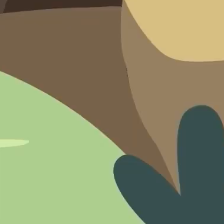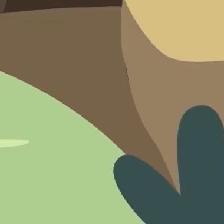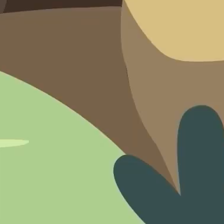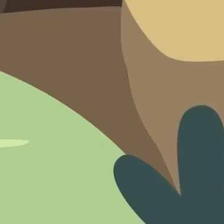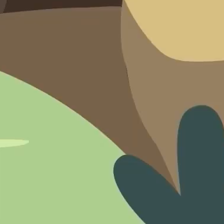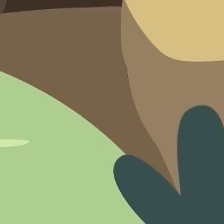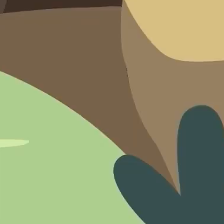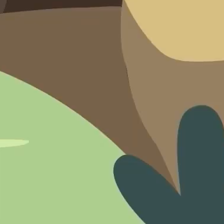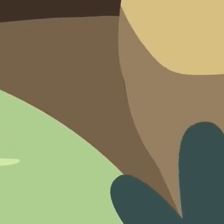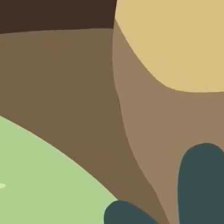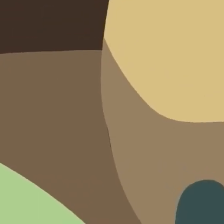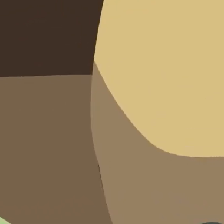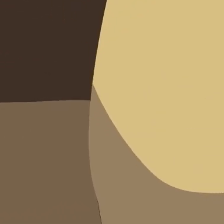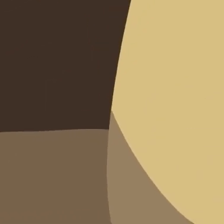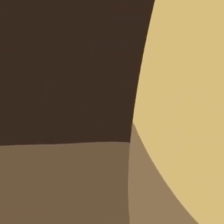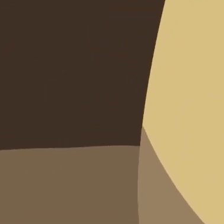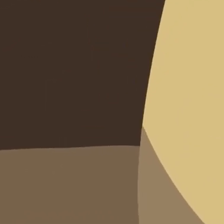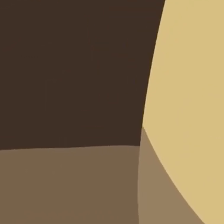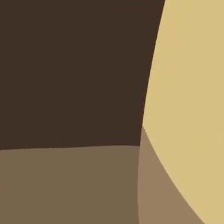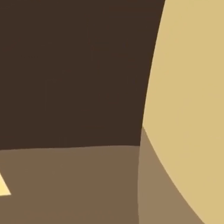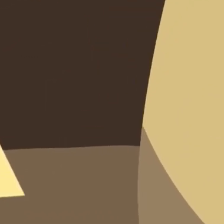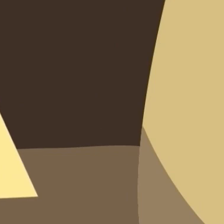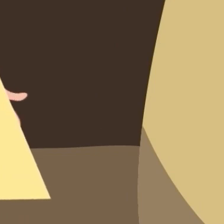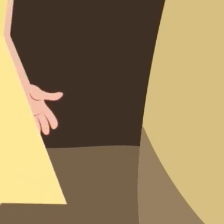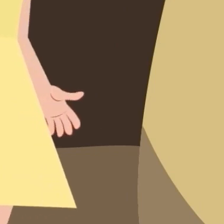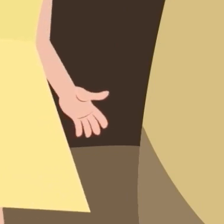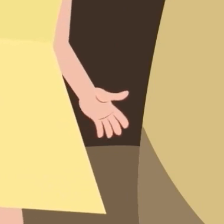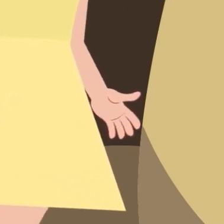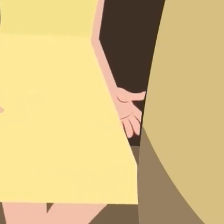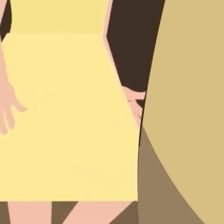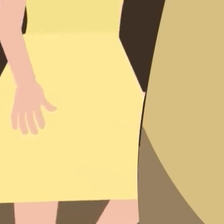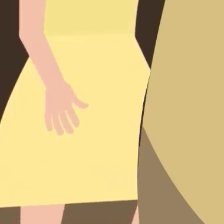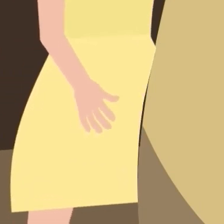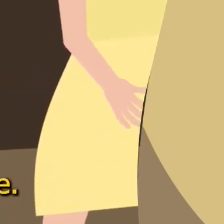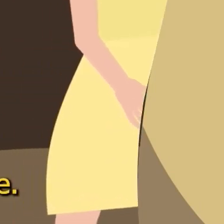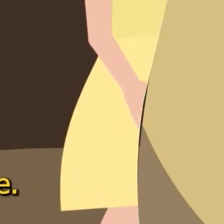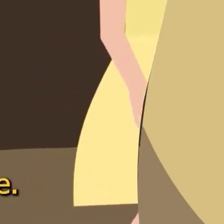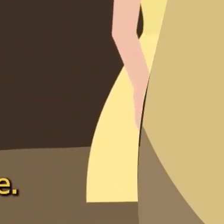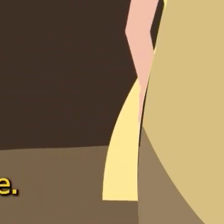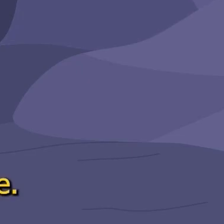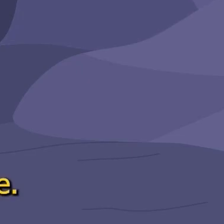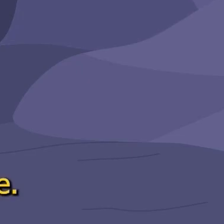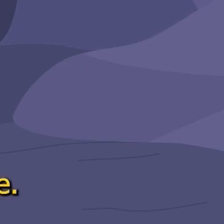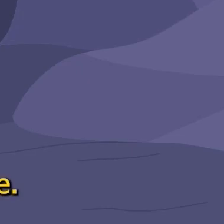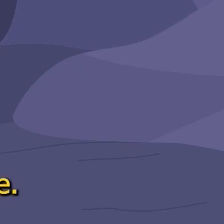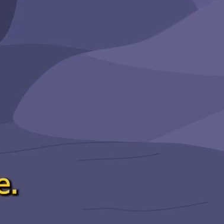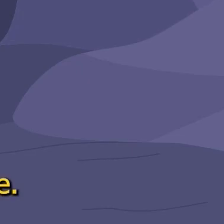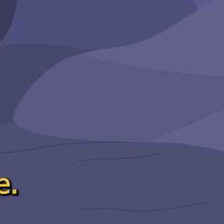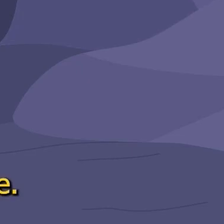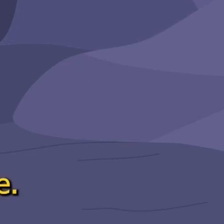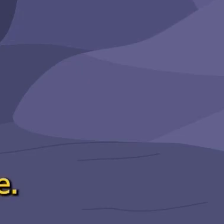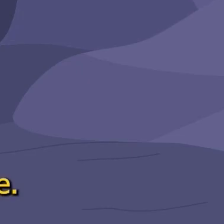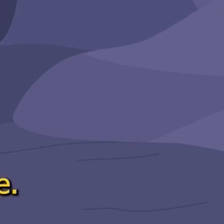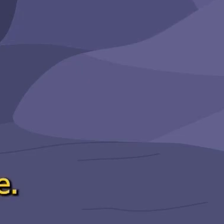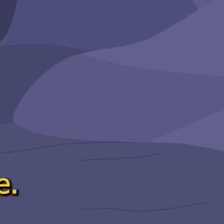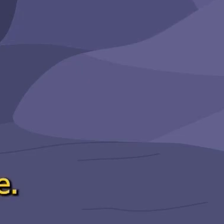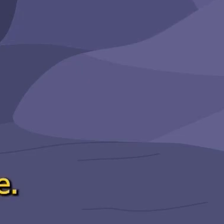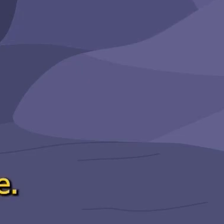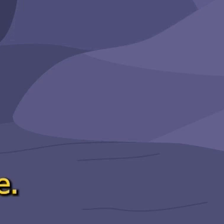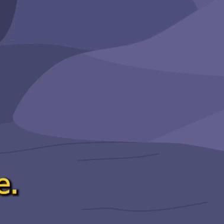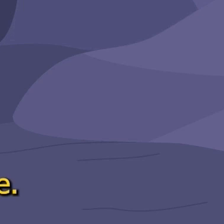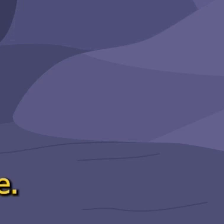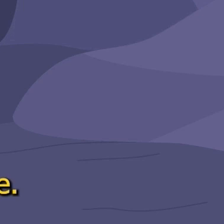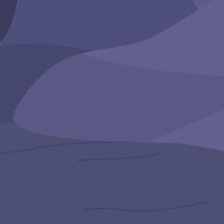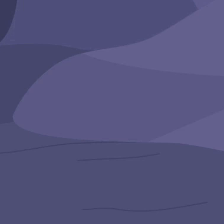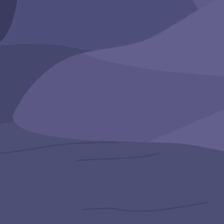día, mientras exploraba el bosque, encontró una cueva escondida. Dentro, vio una estrella dorada flotando en